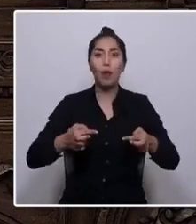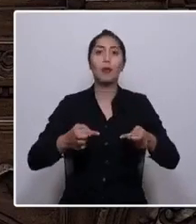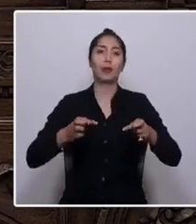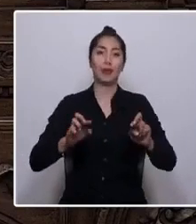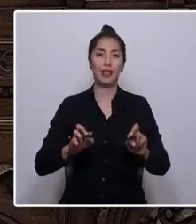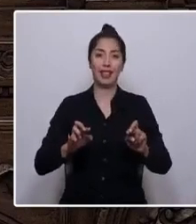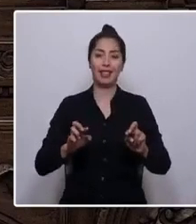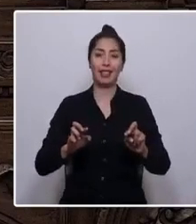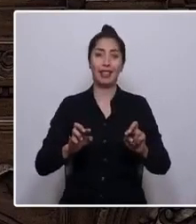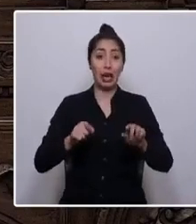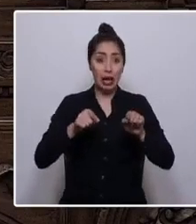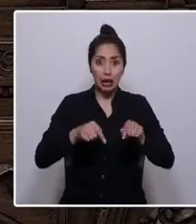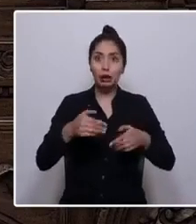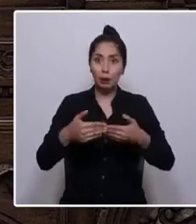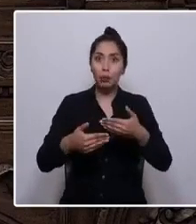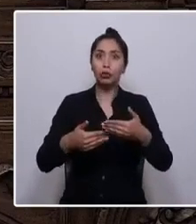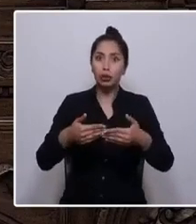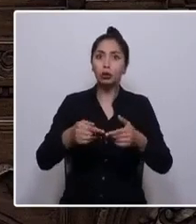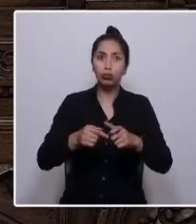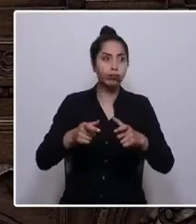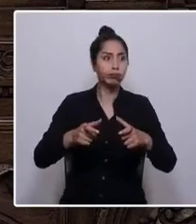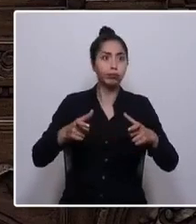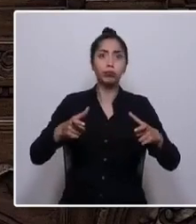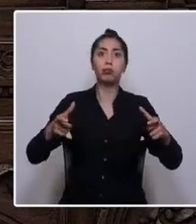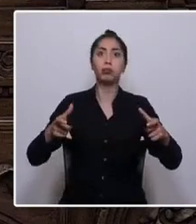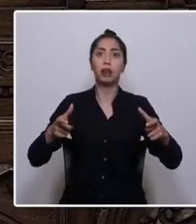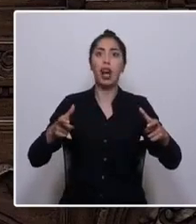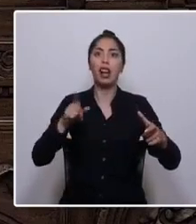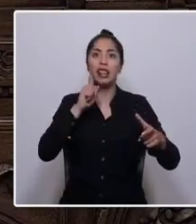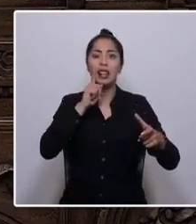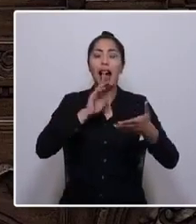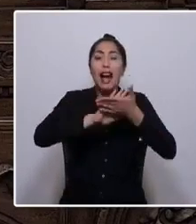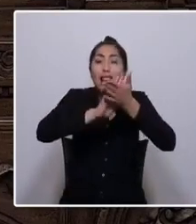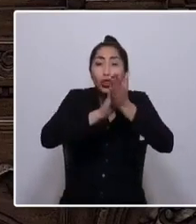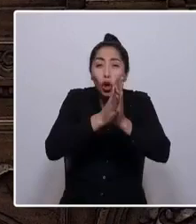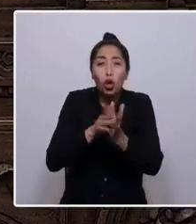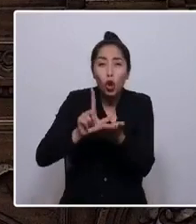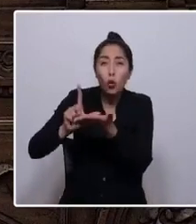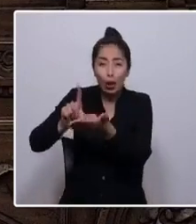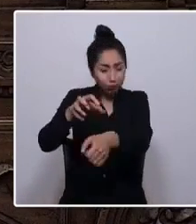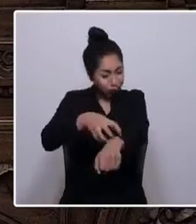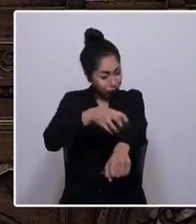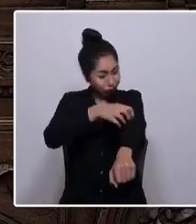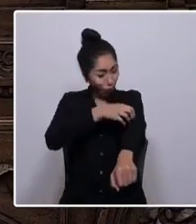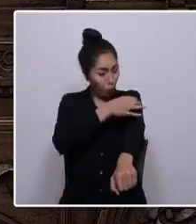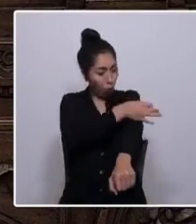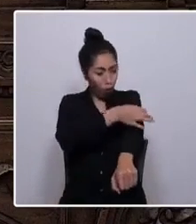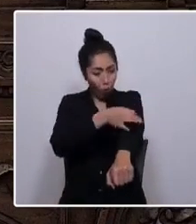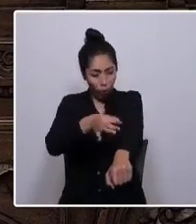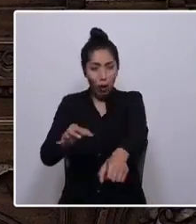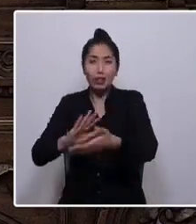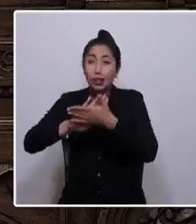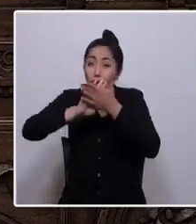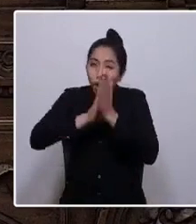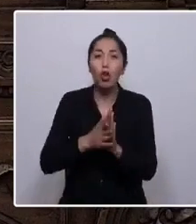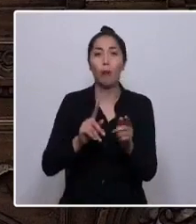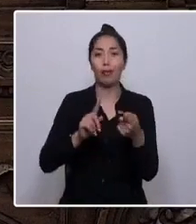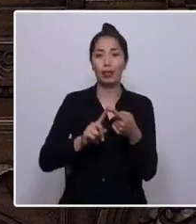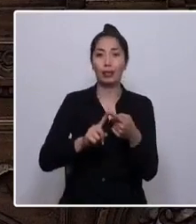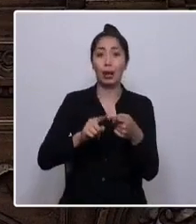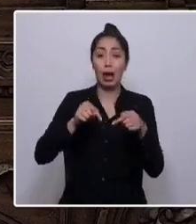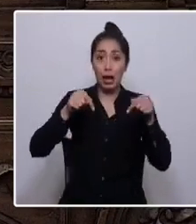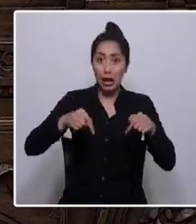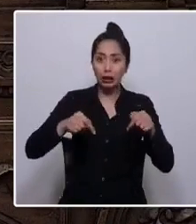expandir el proceso deliberativo a todos los rincones de Chile. Hacer efectivos estos mecanismos